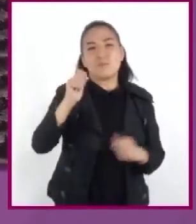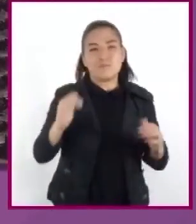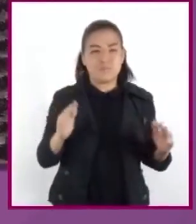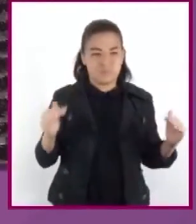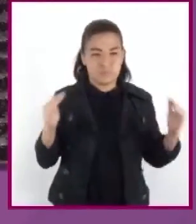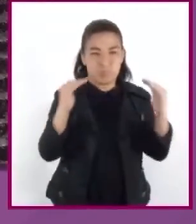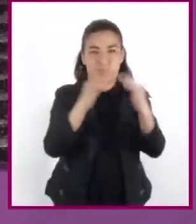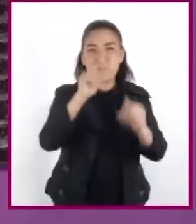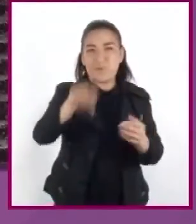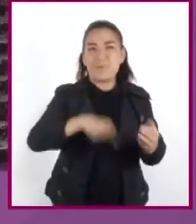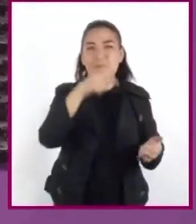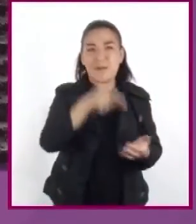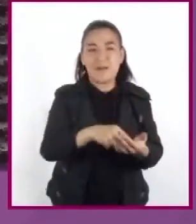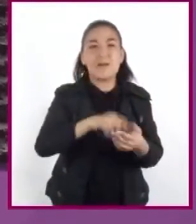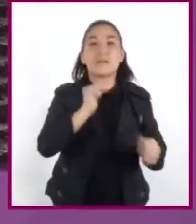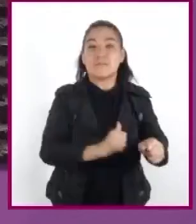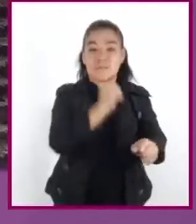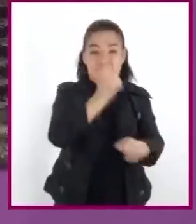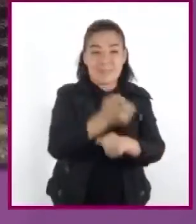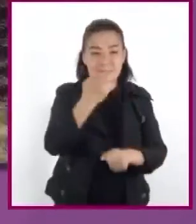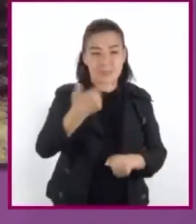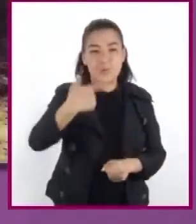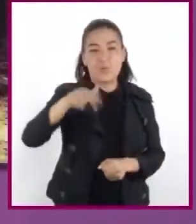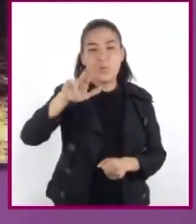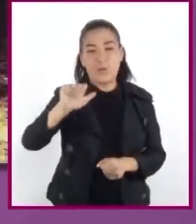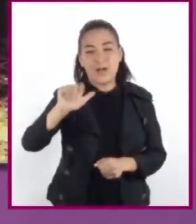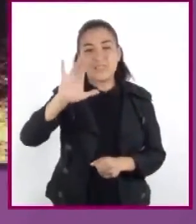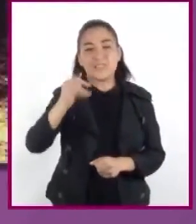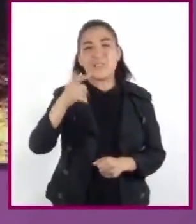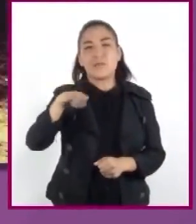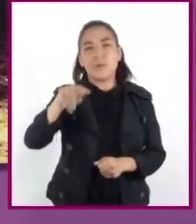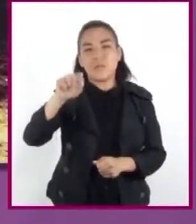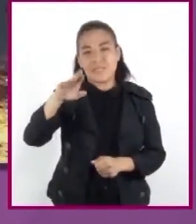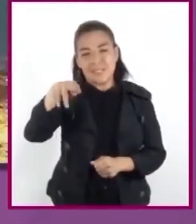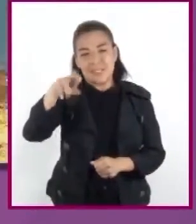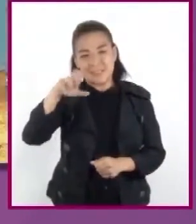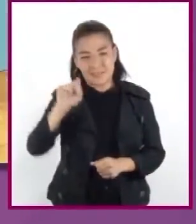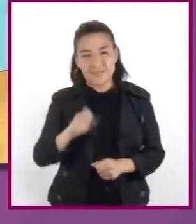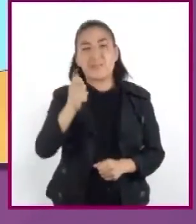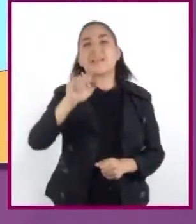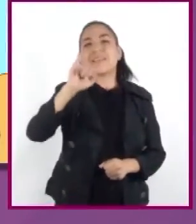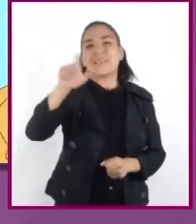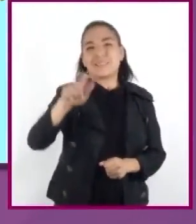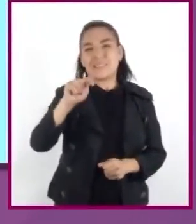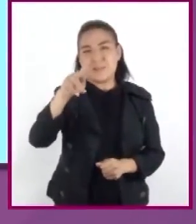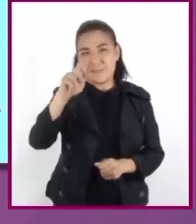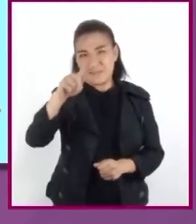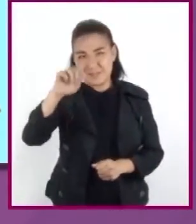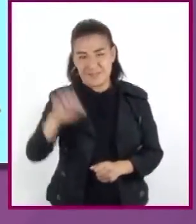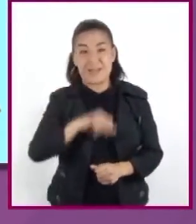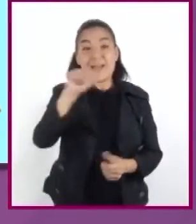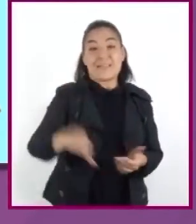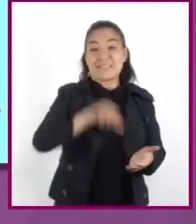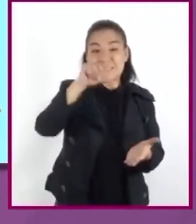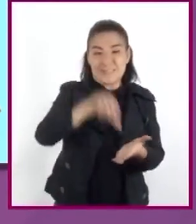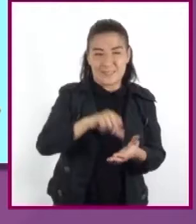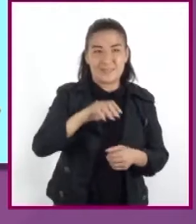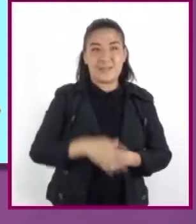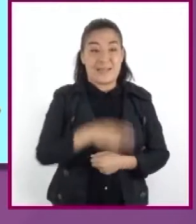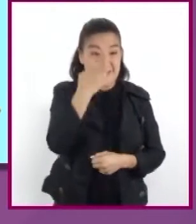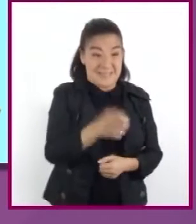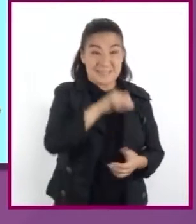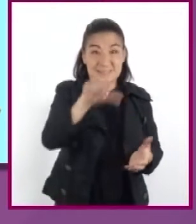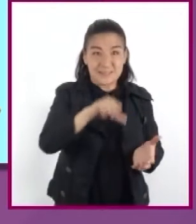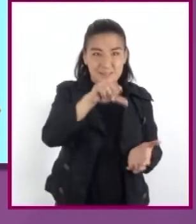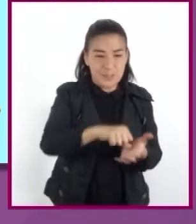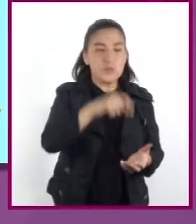Aquí se encuentran los asentamientos de Guachimontones y el Ixtépete. Centro Es en esta